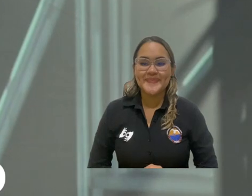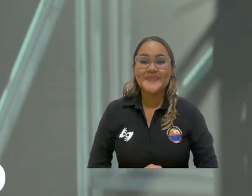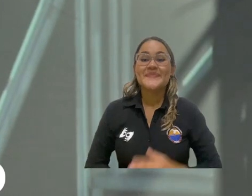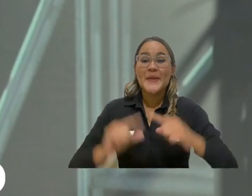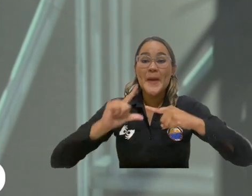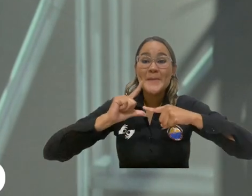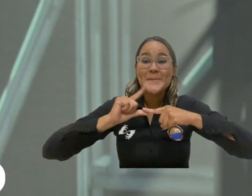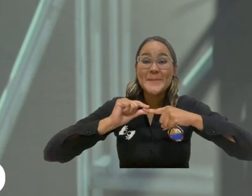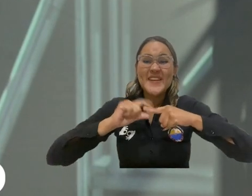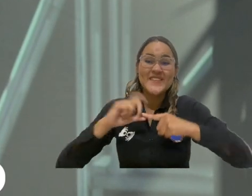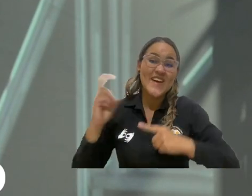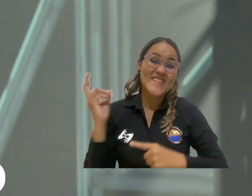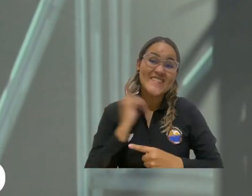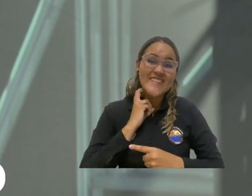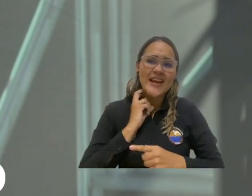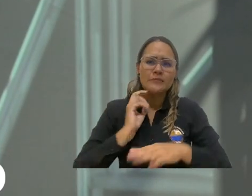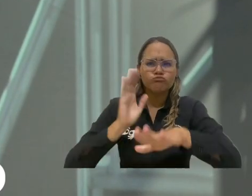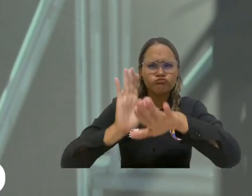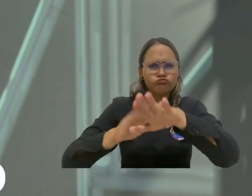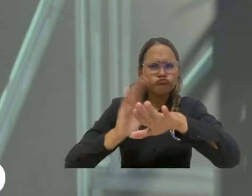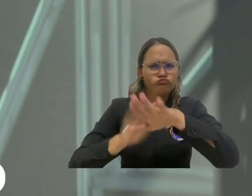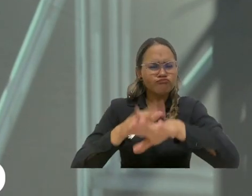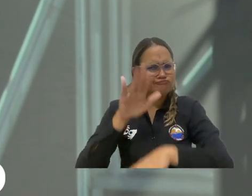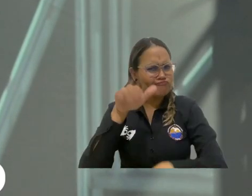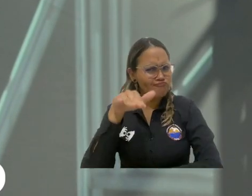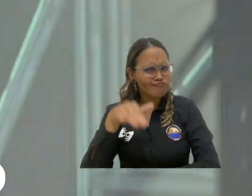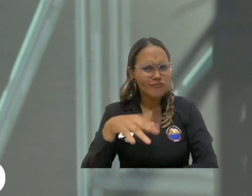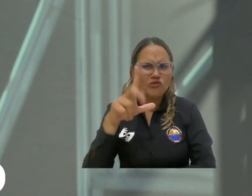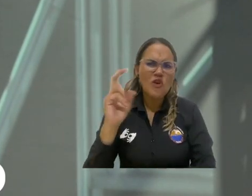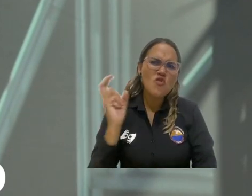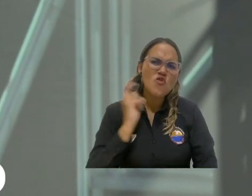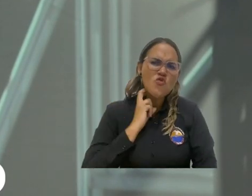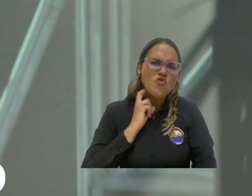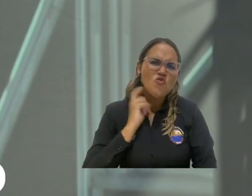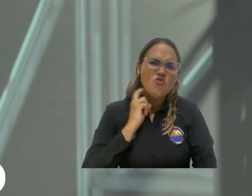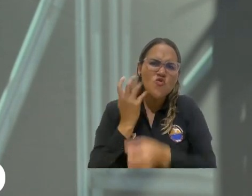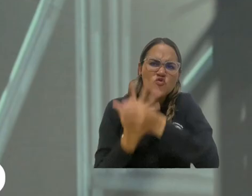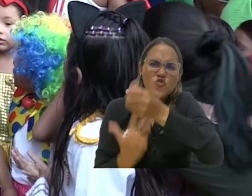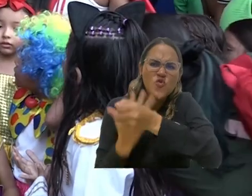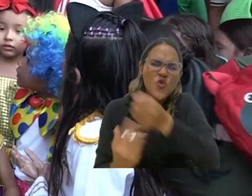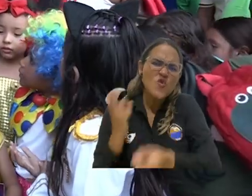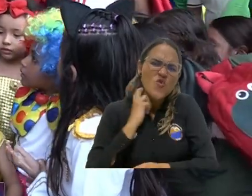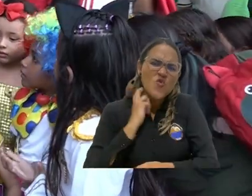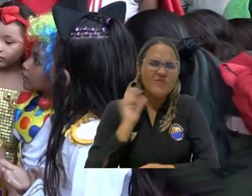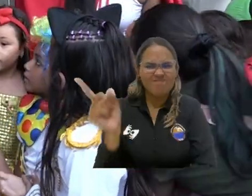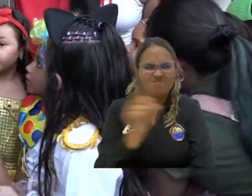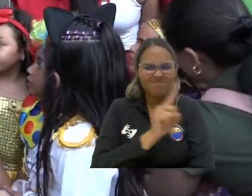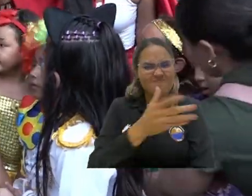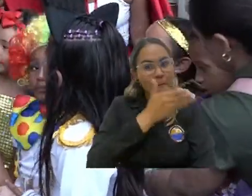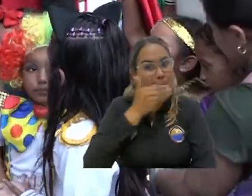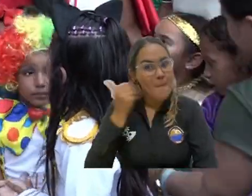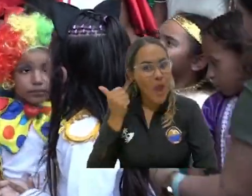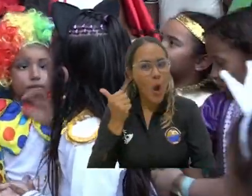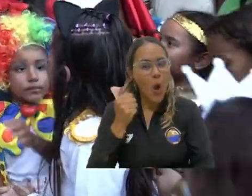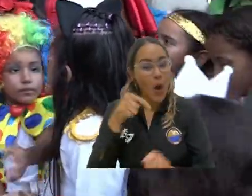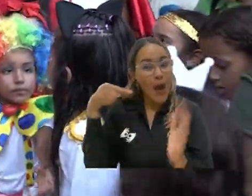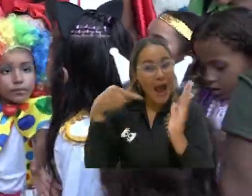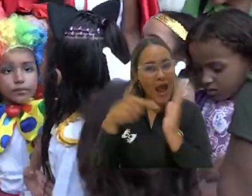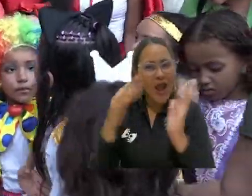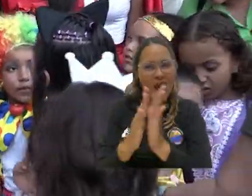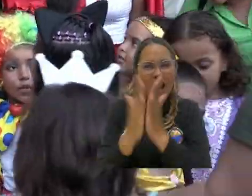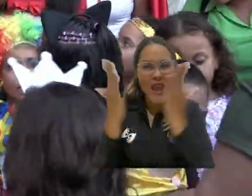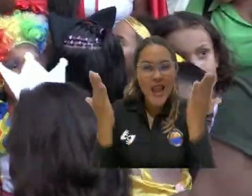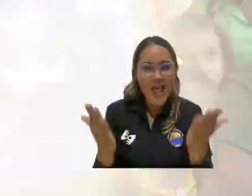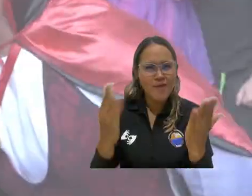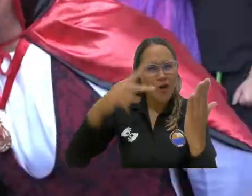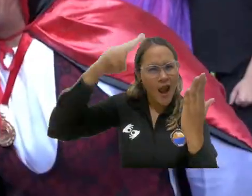Un primo de Drácula que decidió que eso de alimentarse de sangre no era muy saludable y conoció los libros y se obsesionó con los